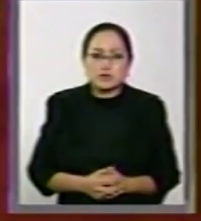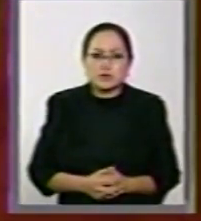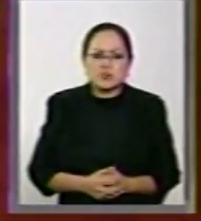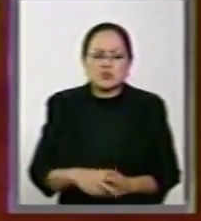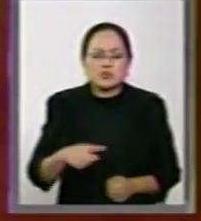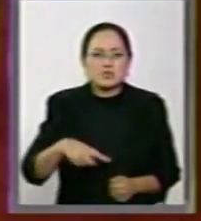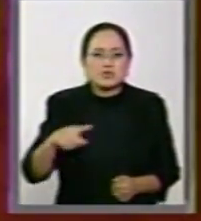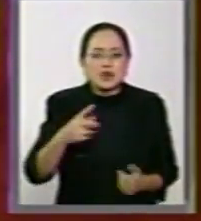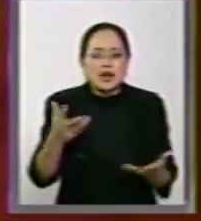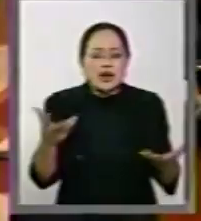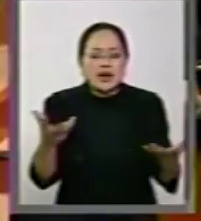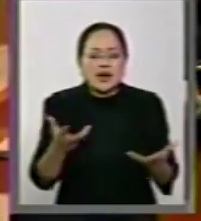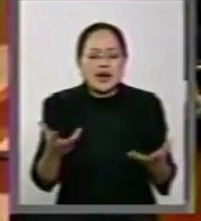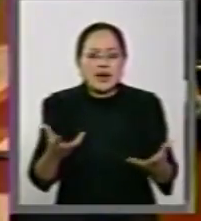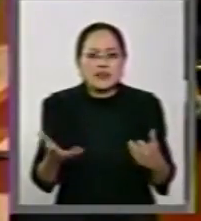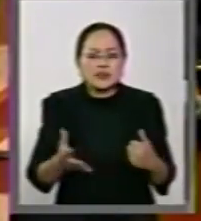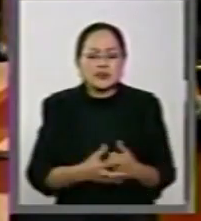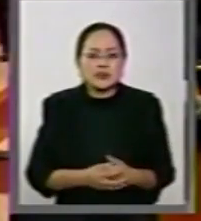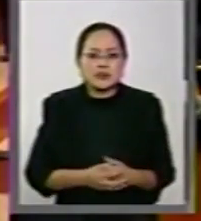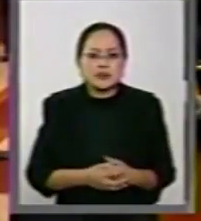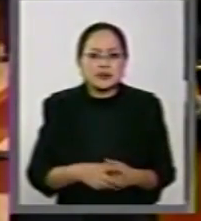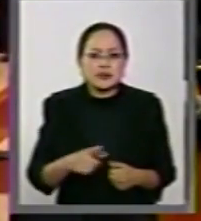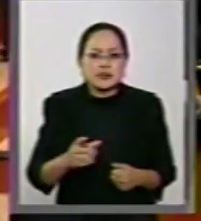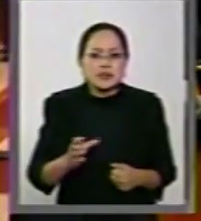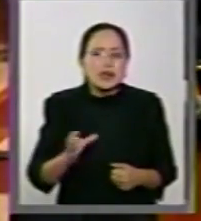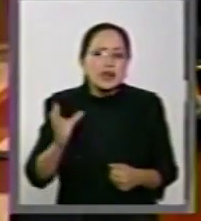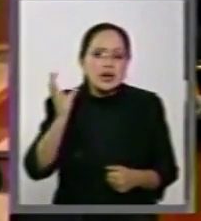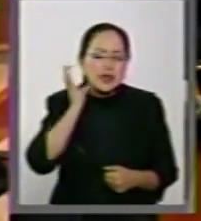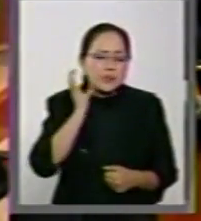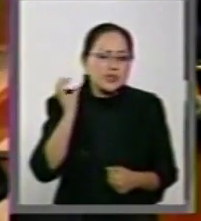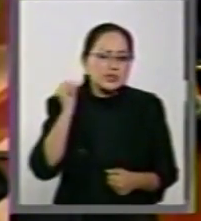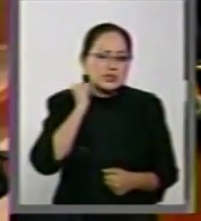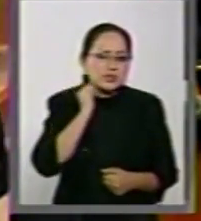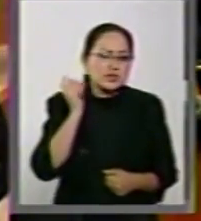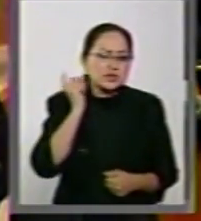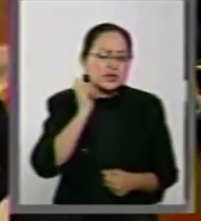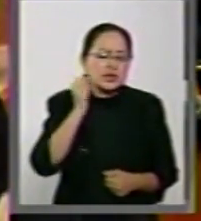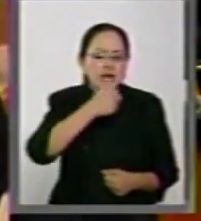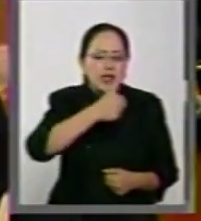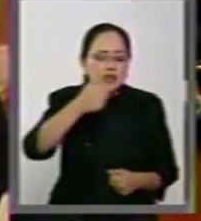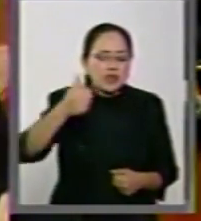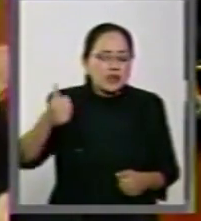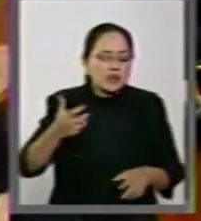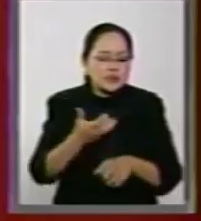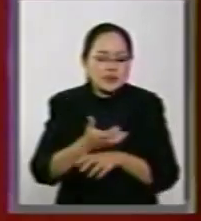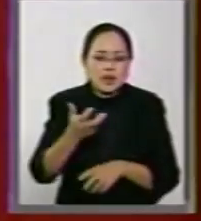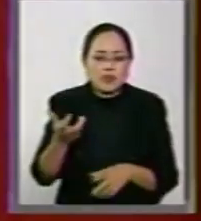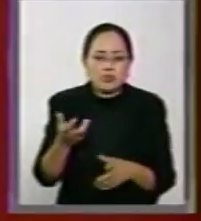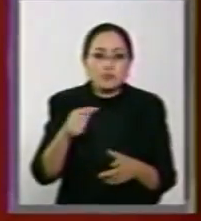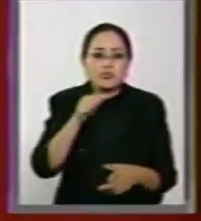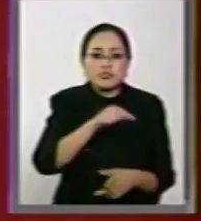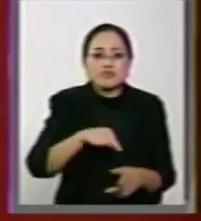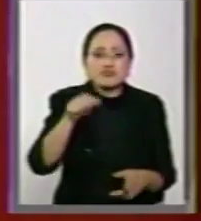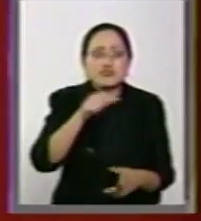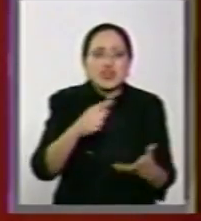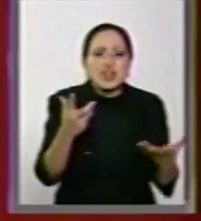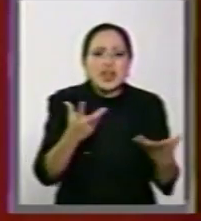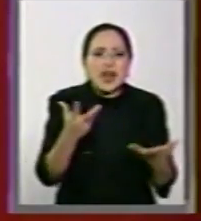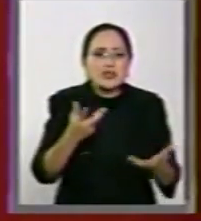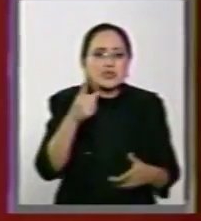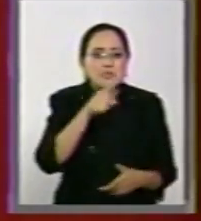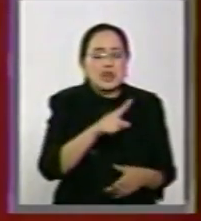qué harán los congresos en los estados. ¿Qué instrucción se les dará?